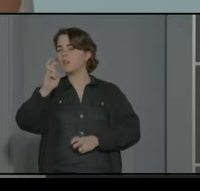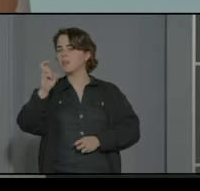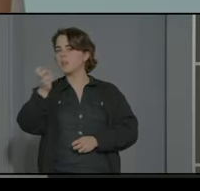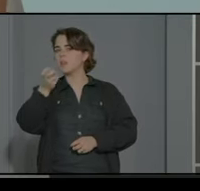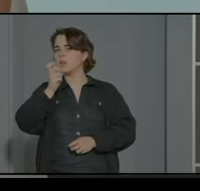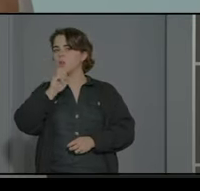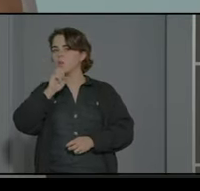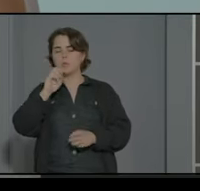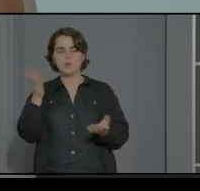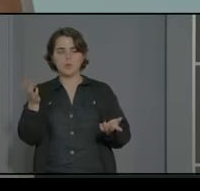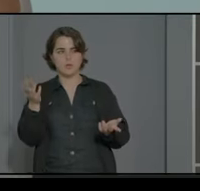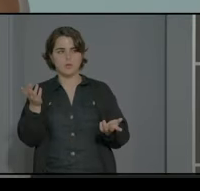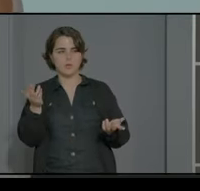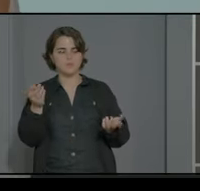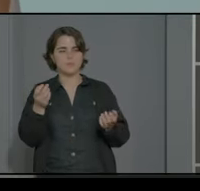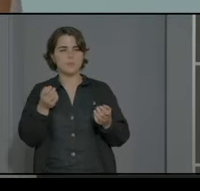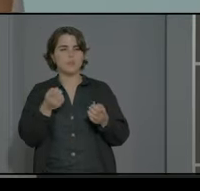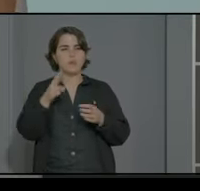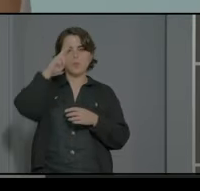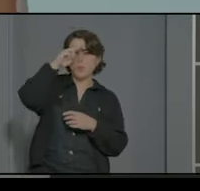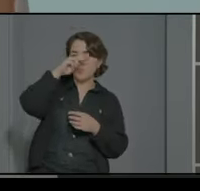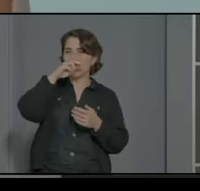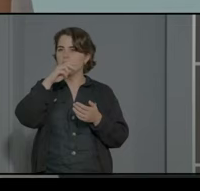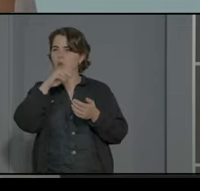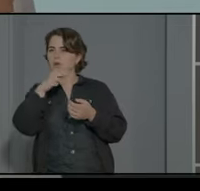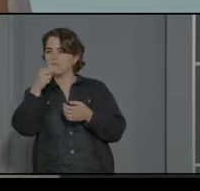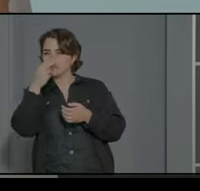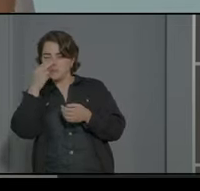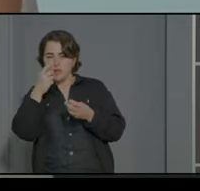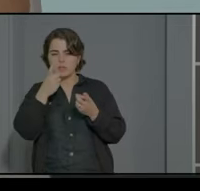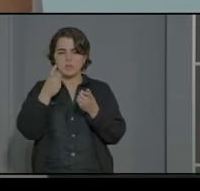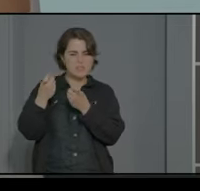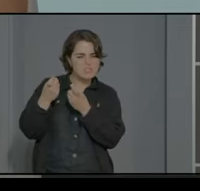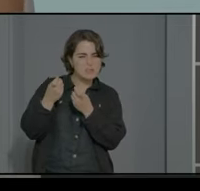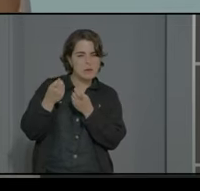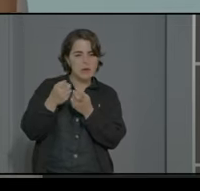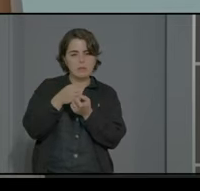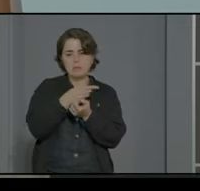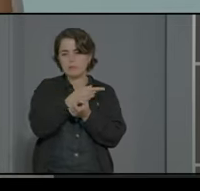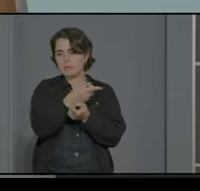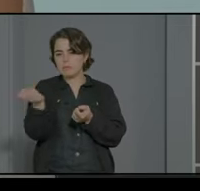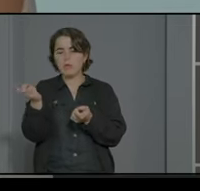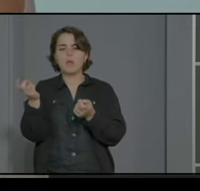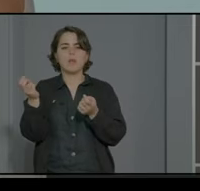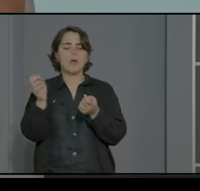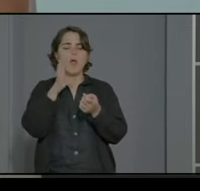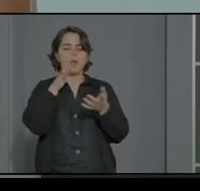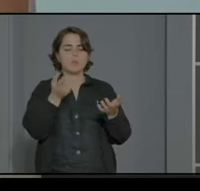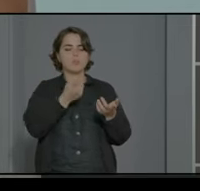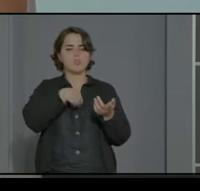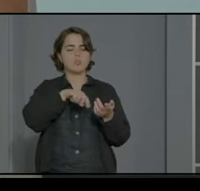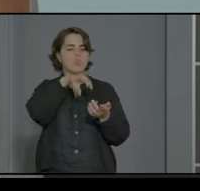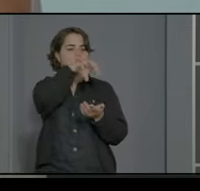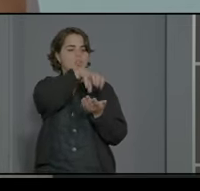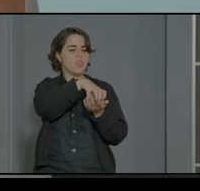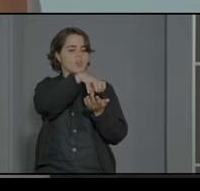múltiple también de de preocupaciones de intereses de necesidades ¿no? en nuestro caso es un centro